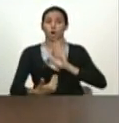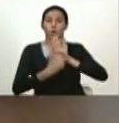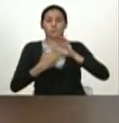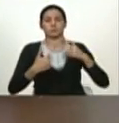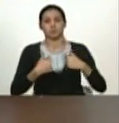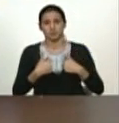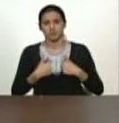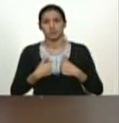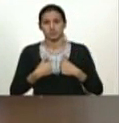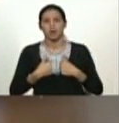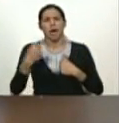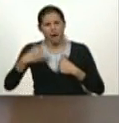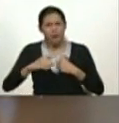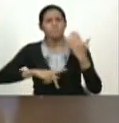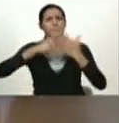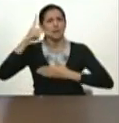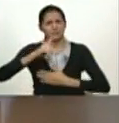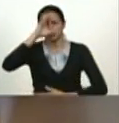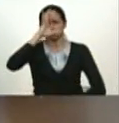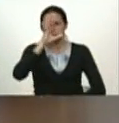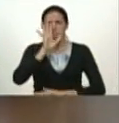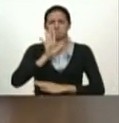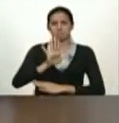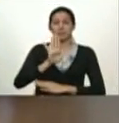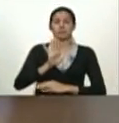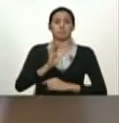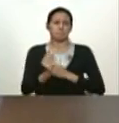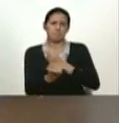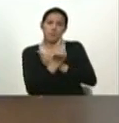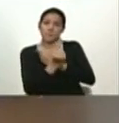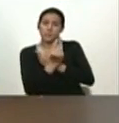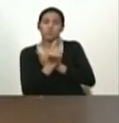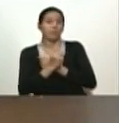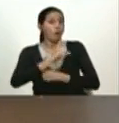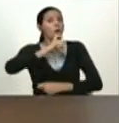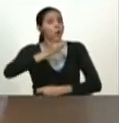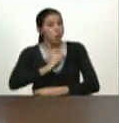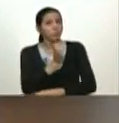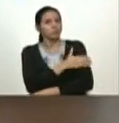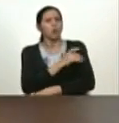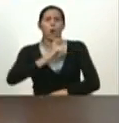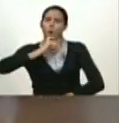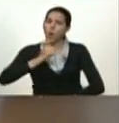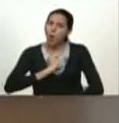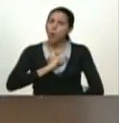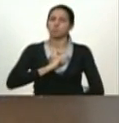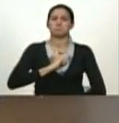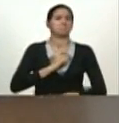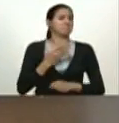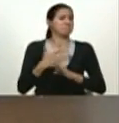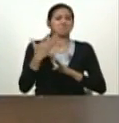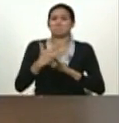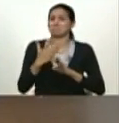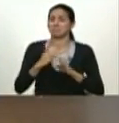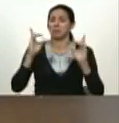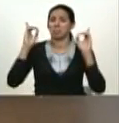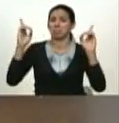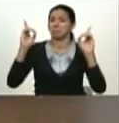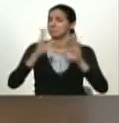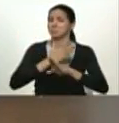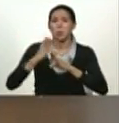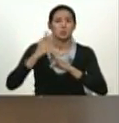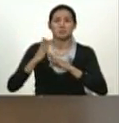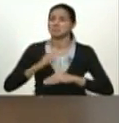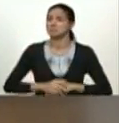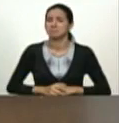tiene sus planes de venganza personal contra mí la oligarquía nos odia eso a me resbala estoy dedicado